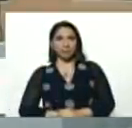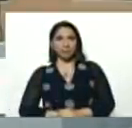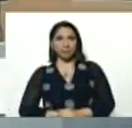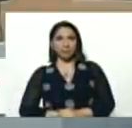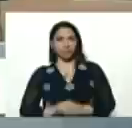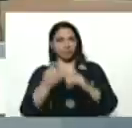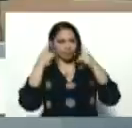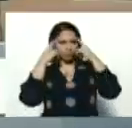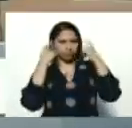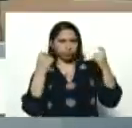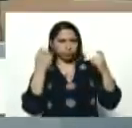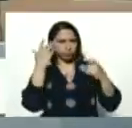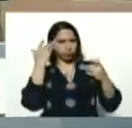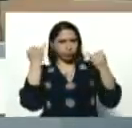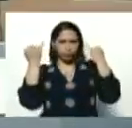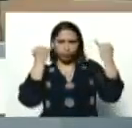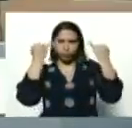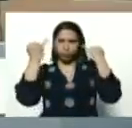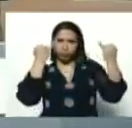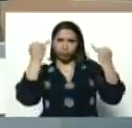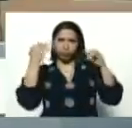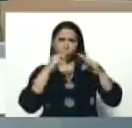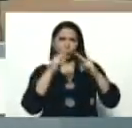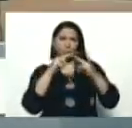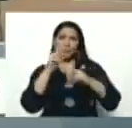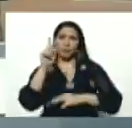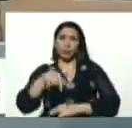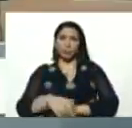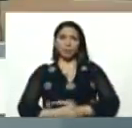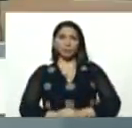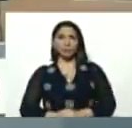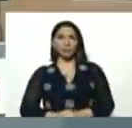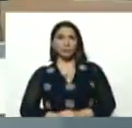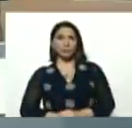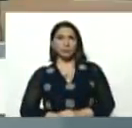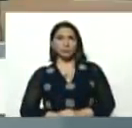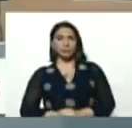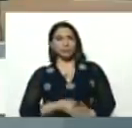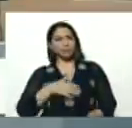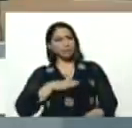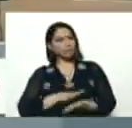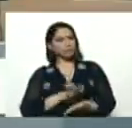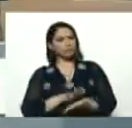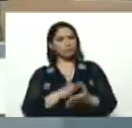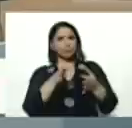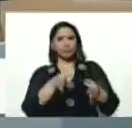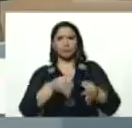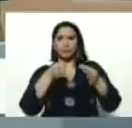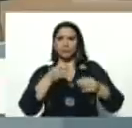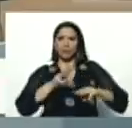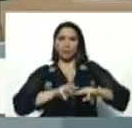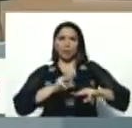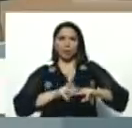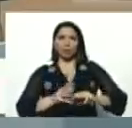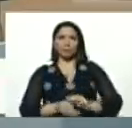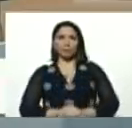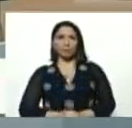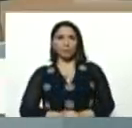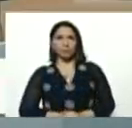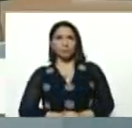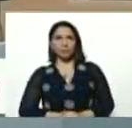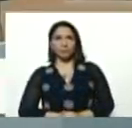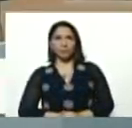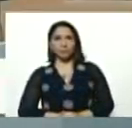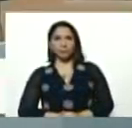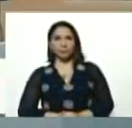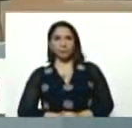sabiduría, sus conocimientos, y sobre todo, su, su calma, siempre, Blanca Ecao, gracias